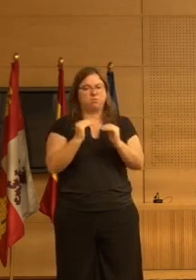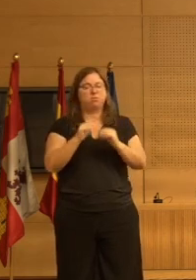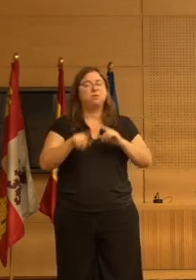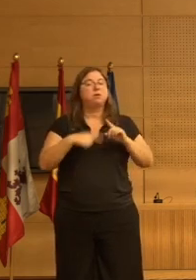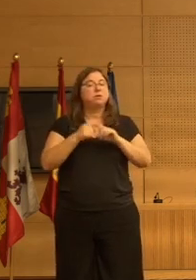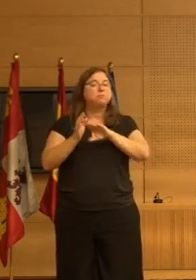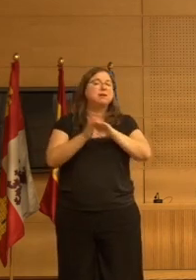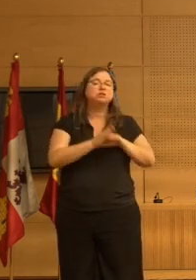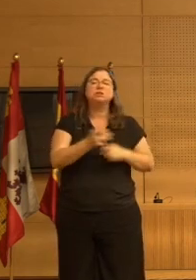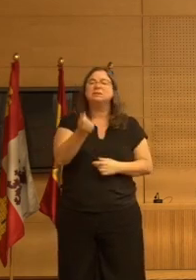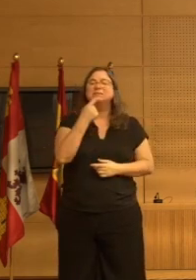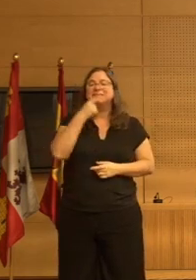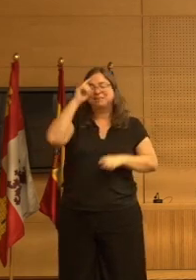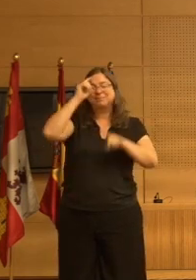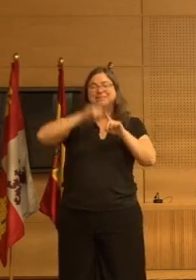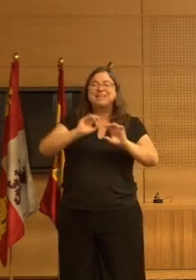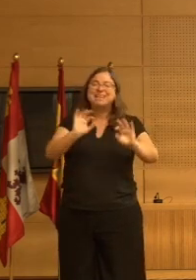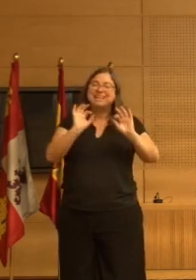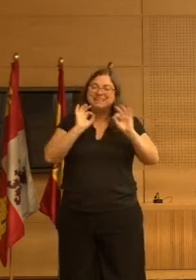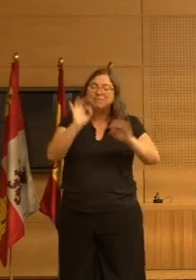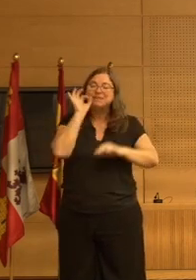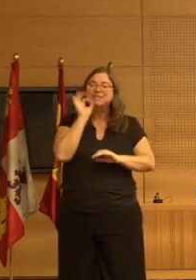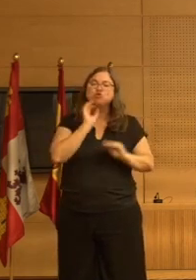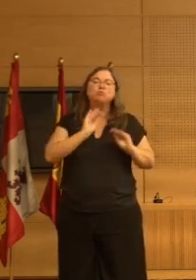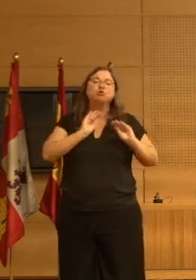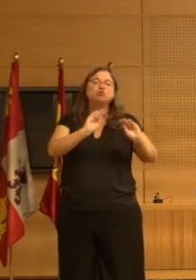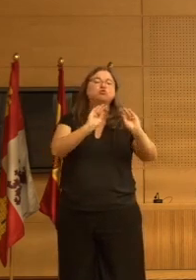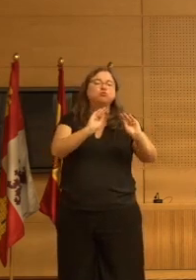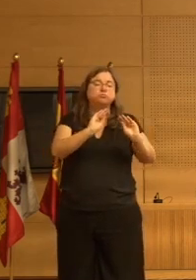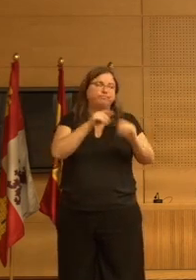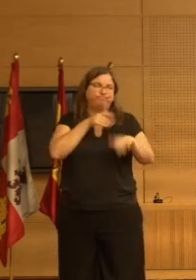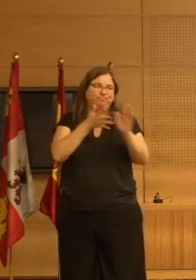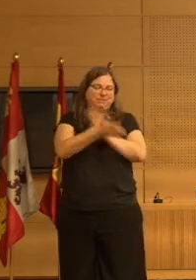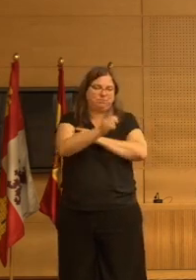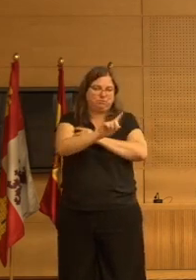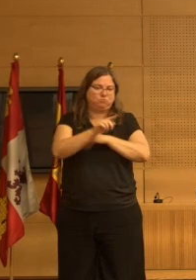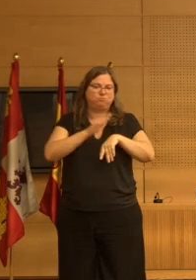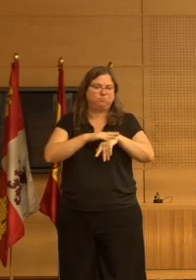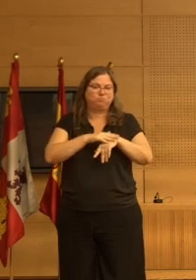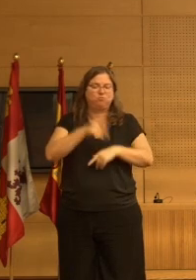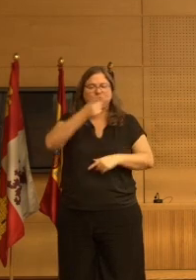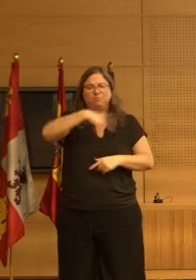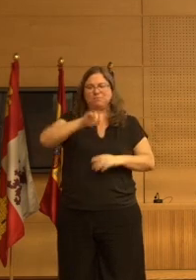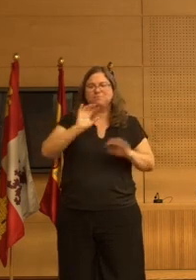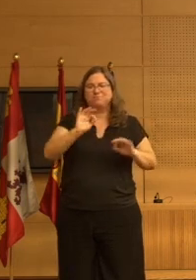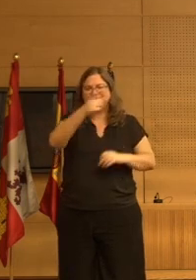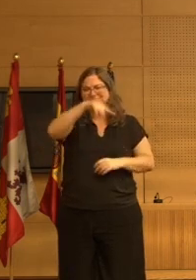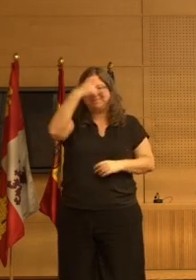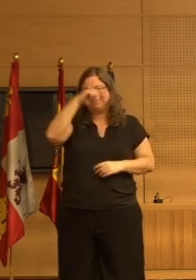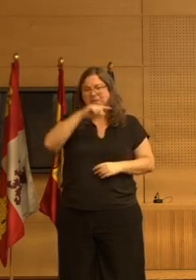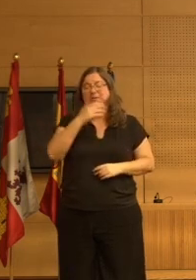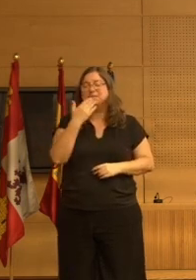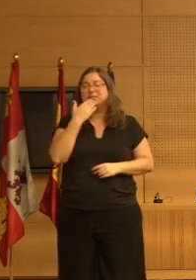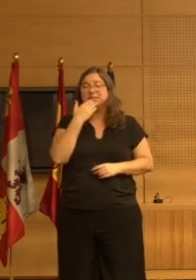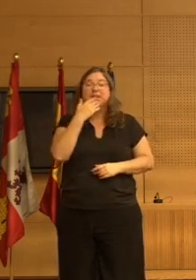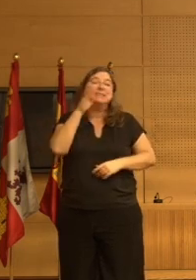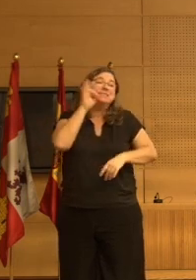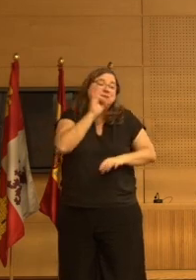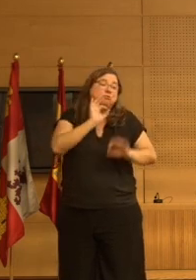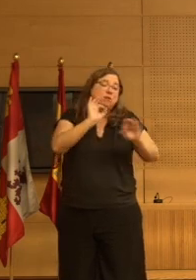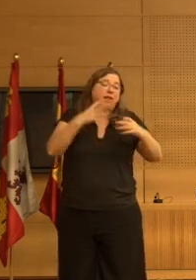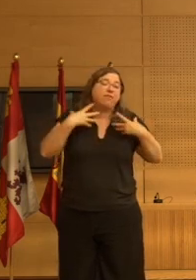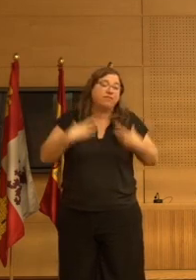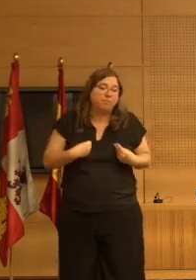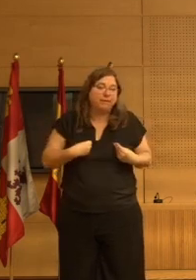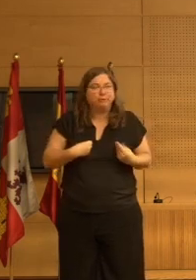farmacológico síndrome específico que no me voy a detener en él porque probablemente los médicos de nuestra residencia lo saben pues si tenemos un síndrome depresivo